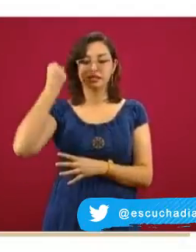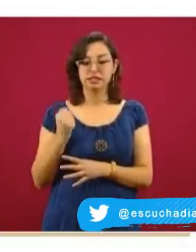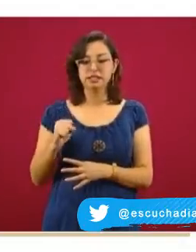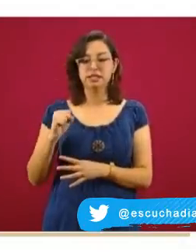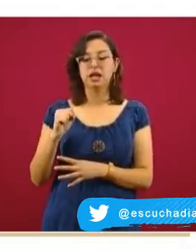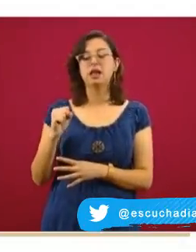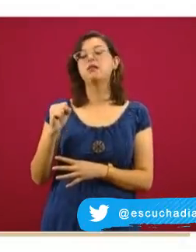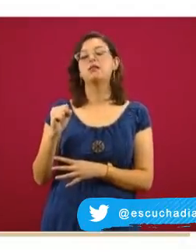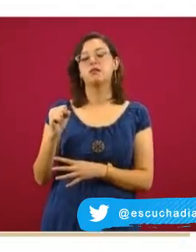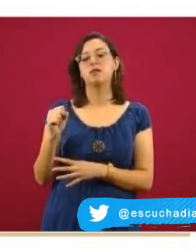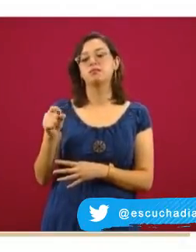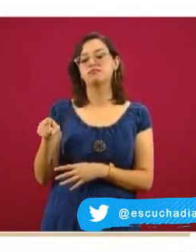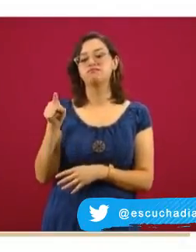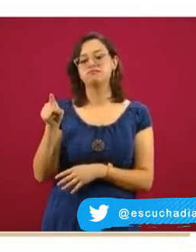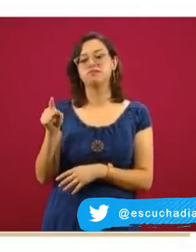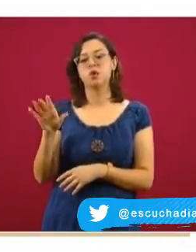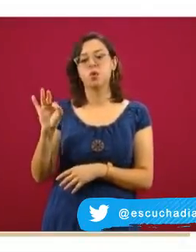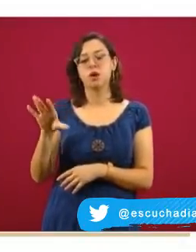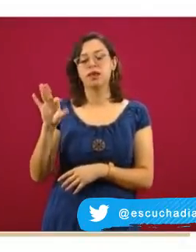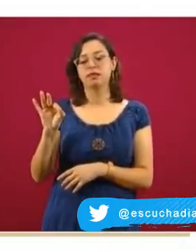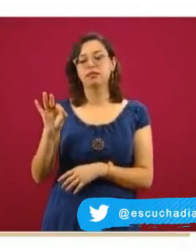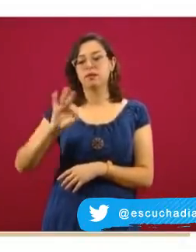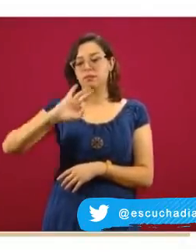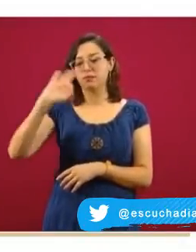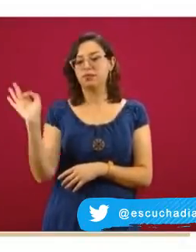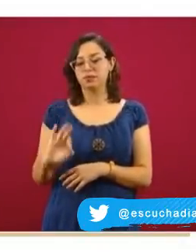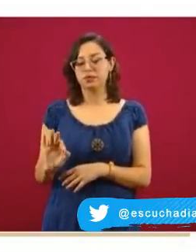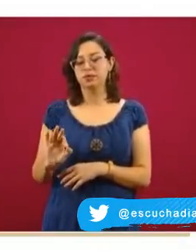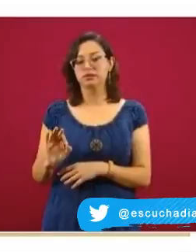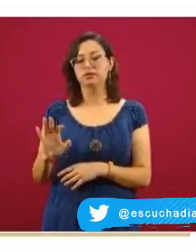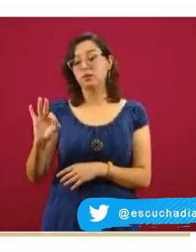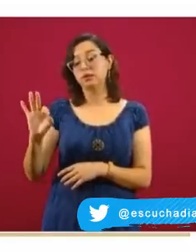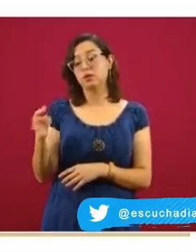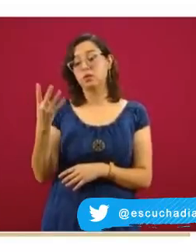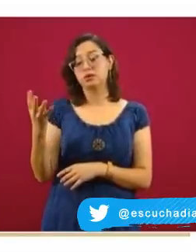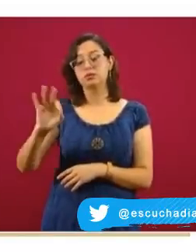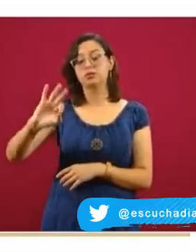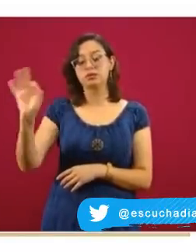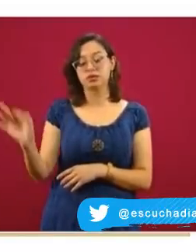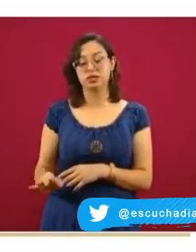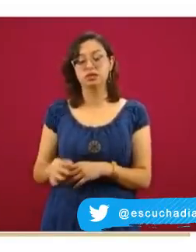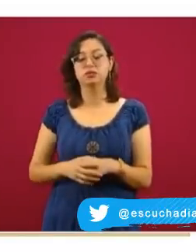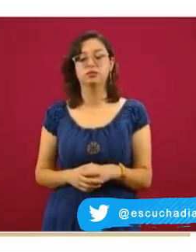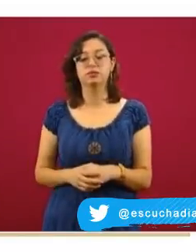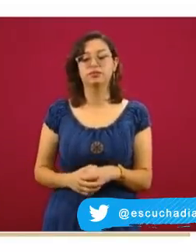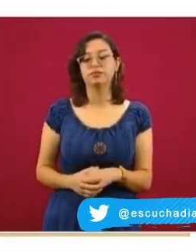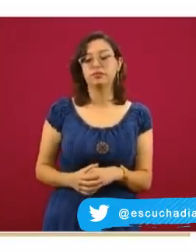de Camas Críticas, el que tiene arriba de 40 con un 44. Vemos que son los primeros tres estados. tanto en...